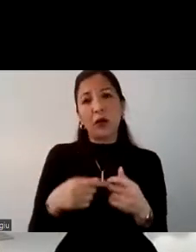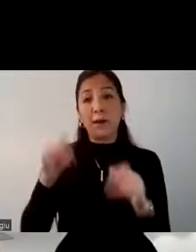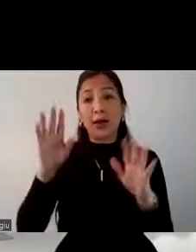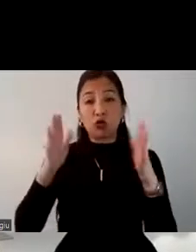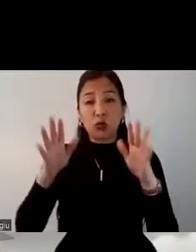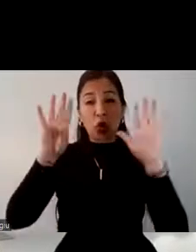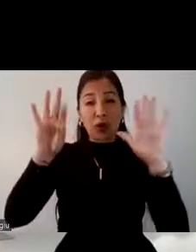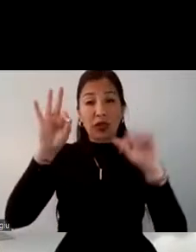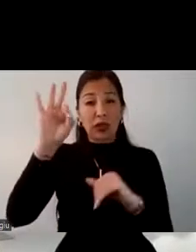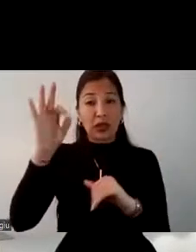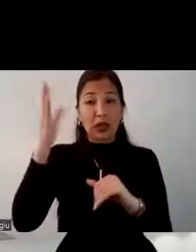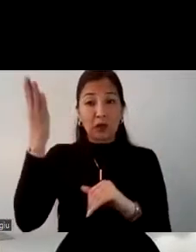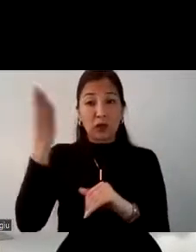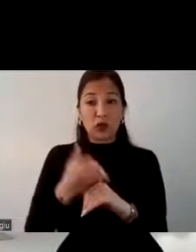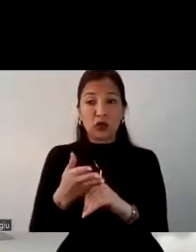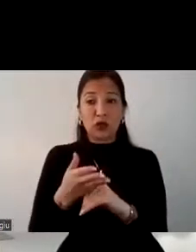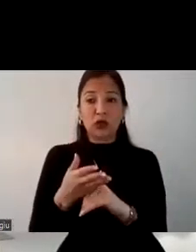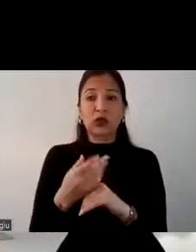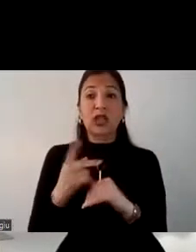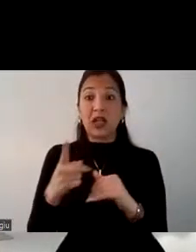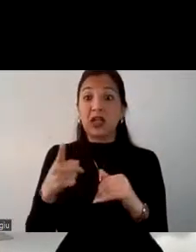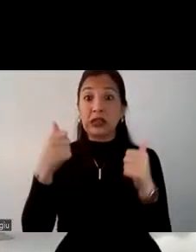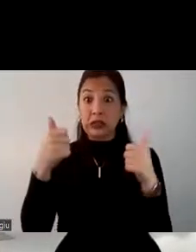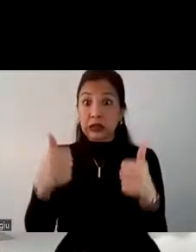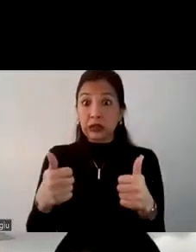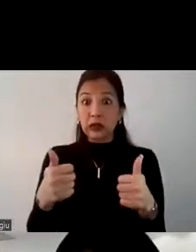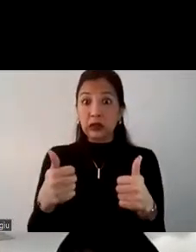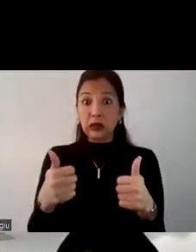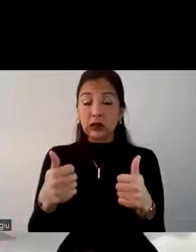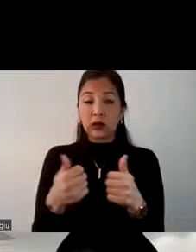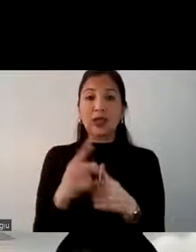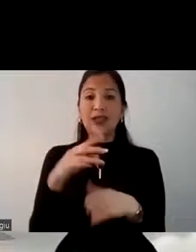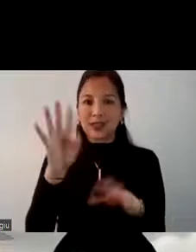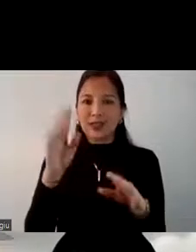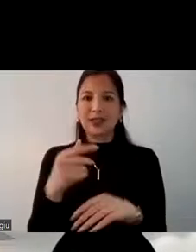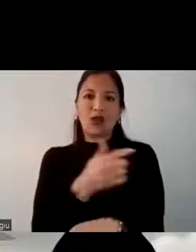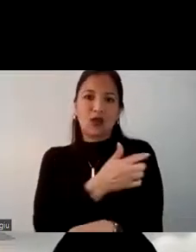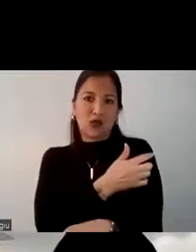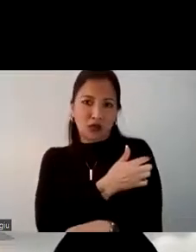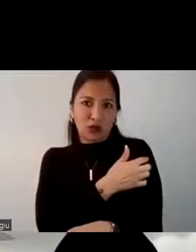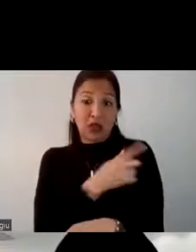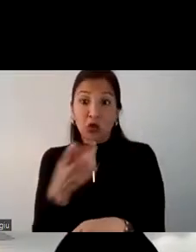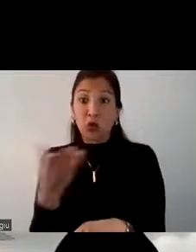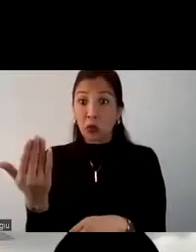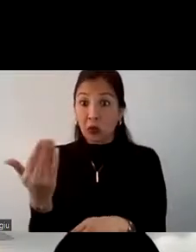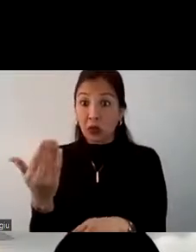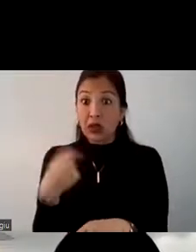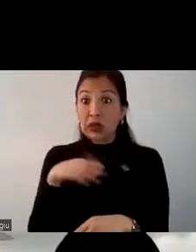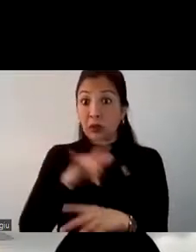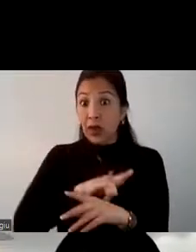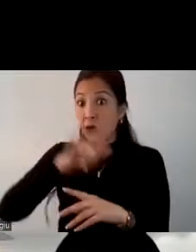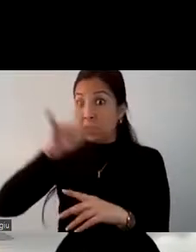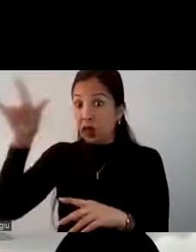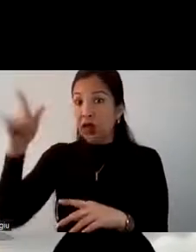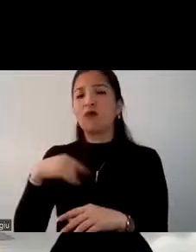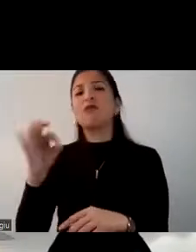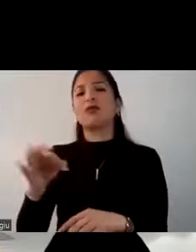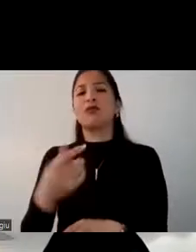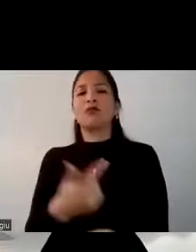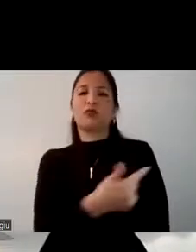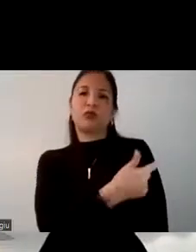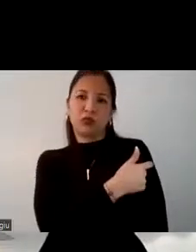% nos dice que efectivamente sí se colocarían, si fuera necesario para realizar un viaje internacional,